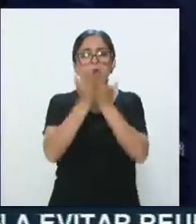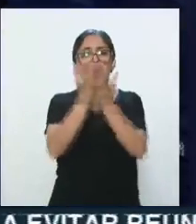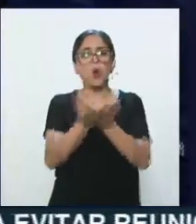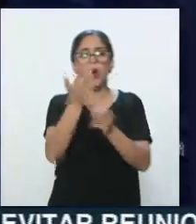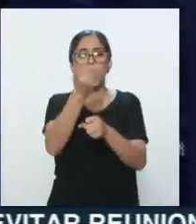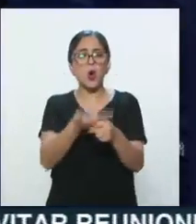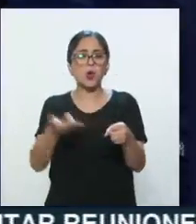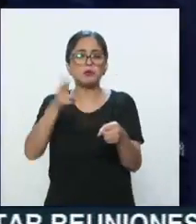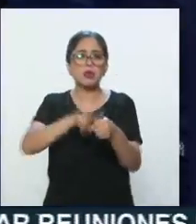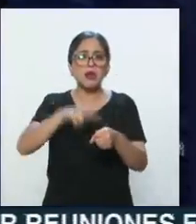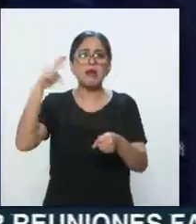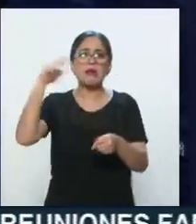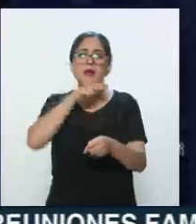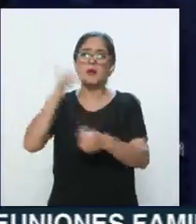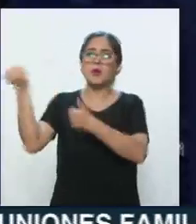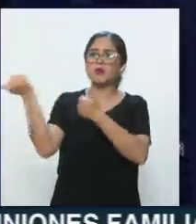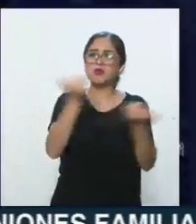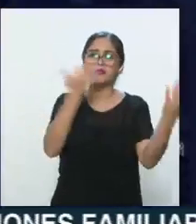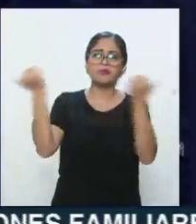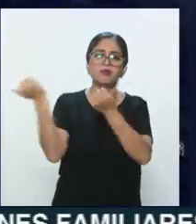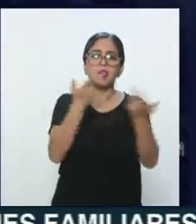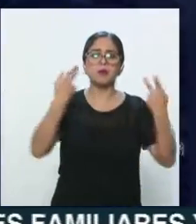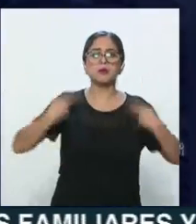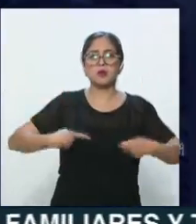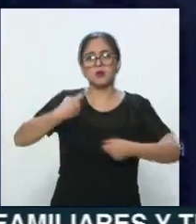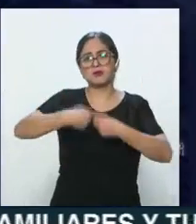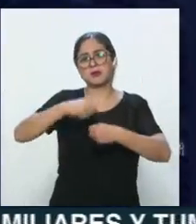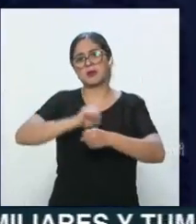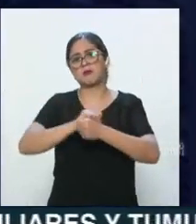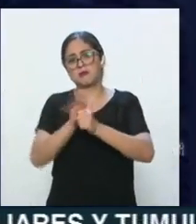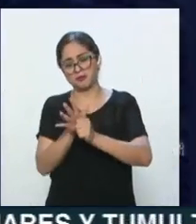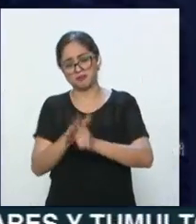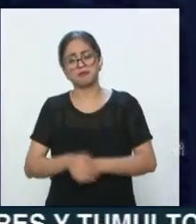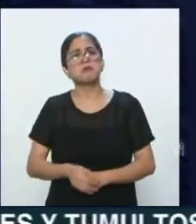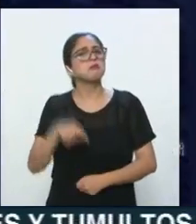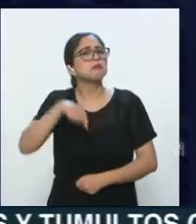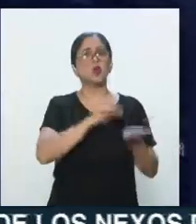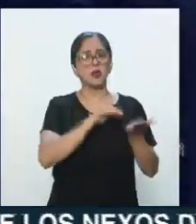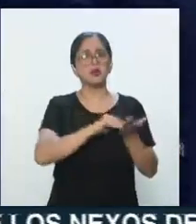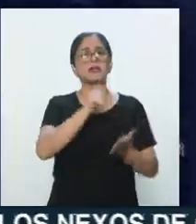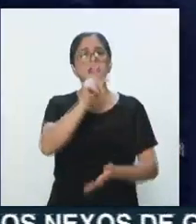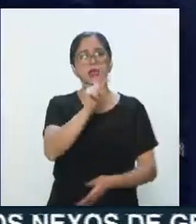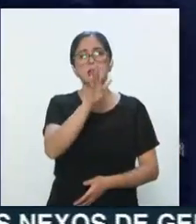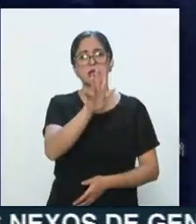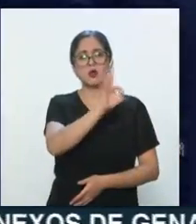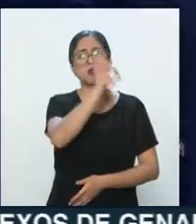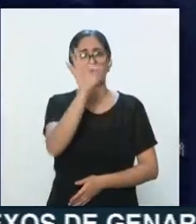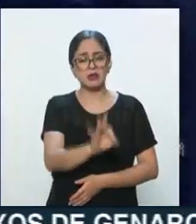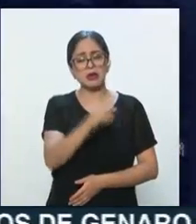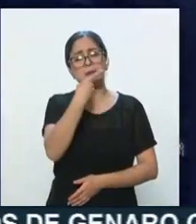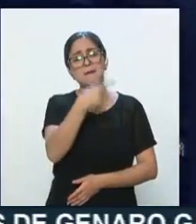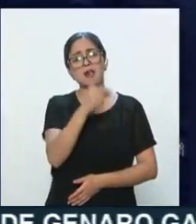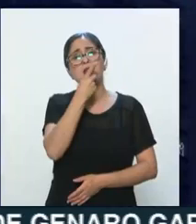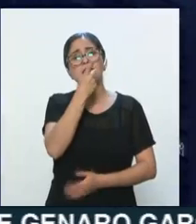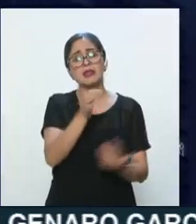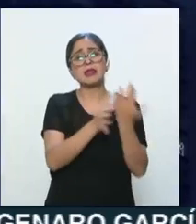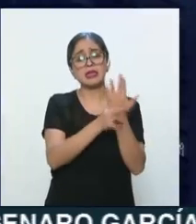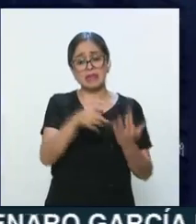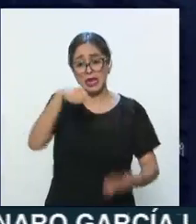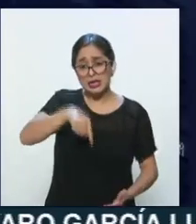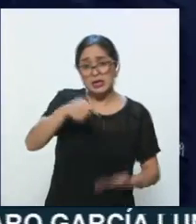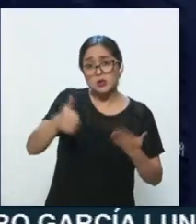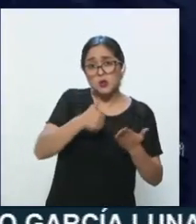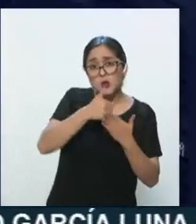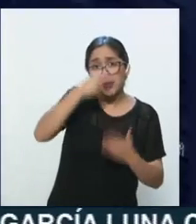sector de 2019. En México, aquí se cuenta con 7.100.000 camas en la ciudad de México,